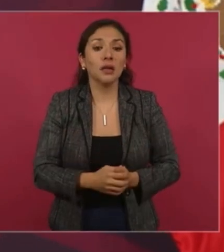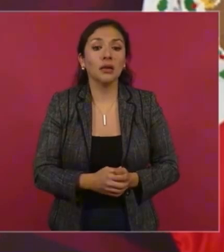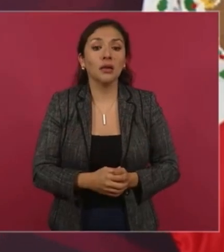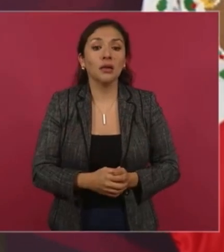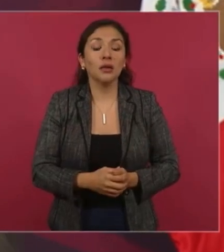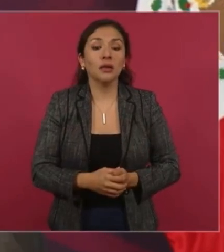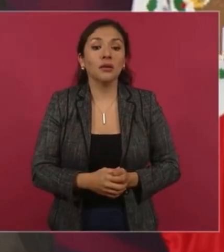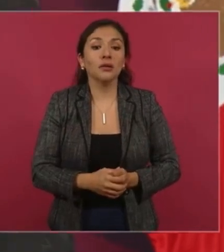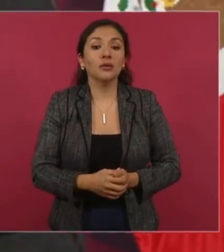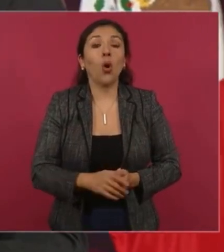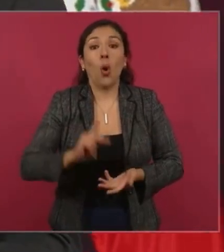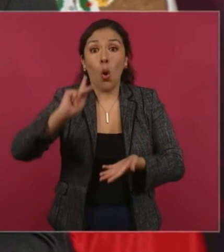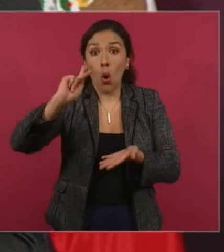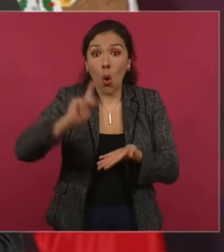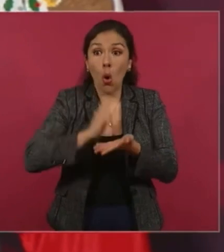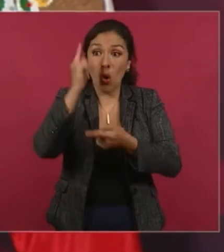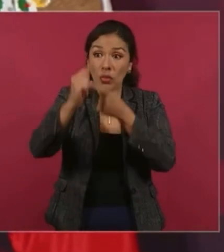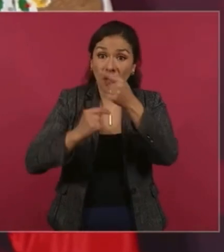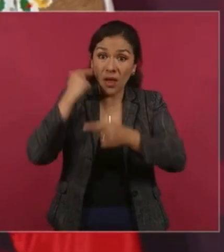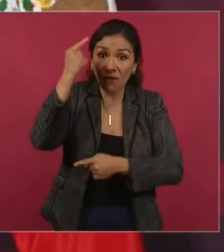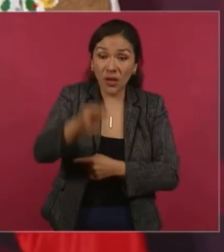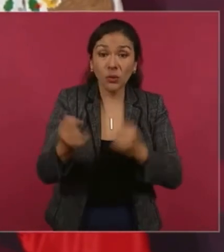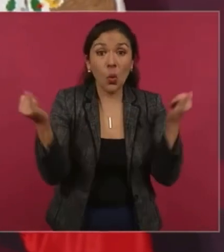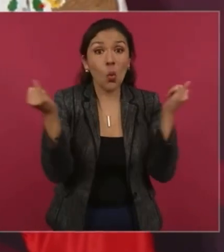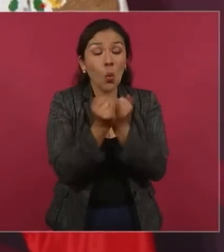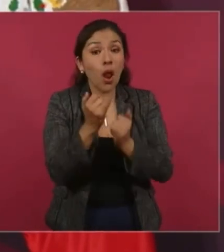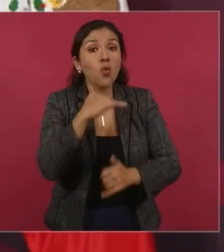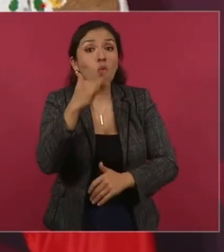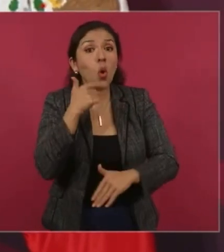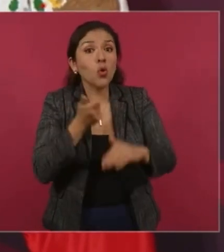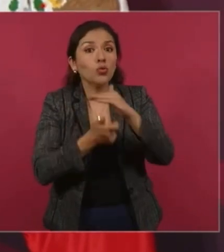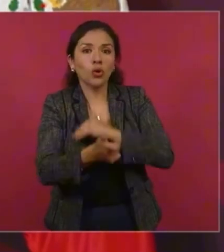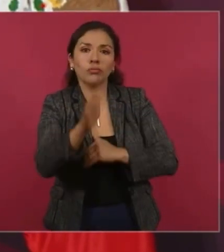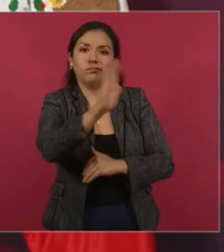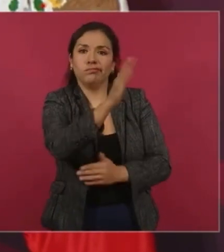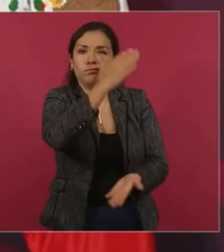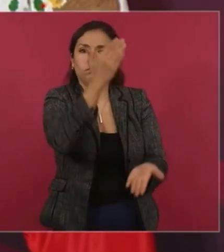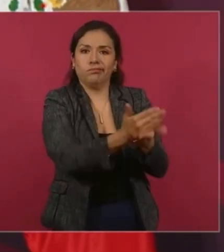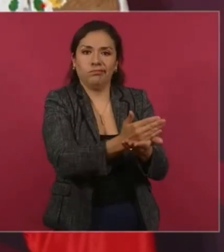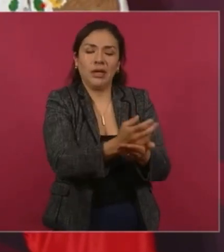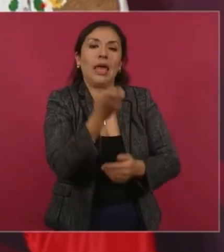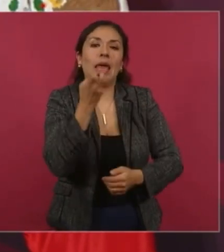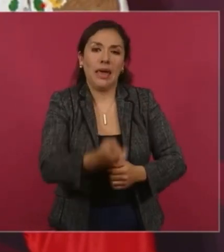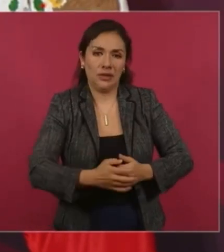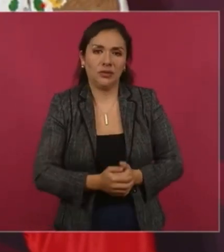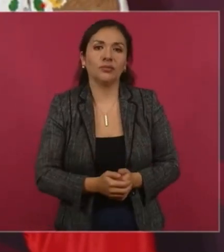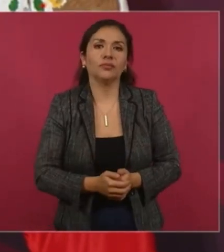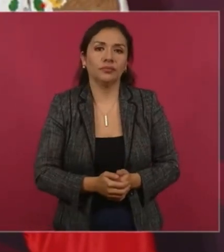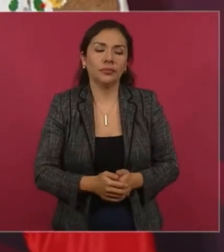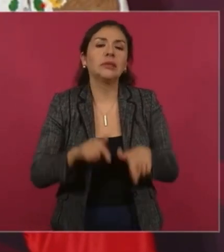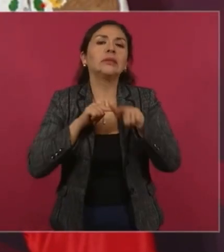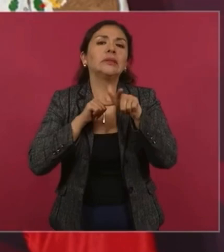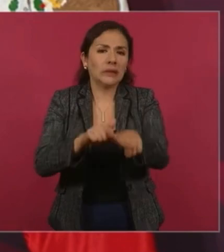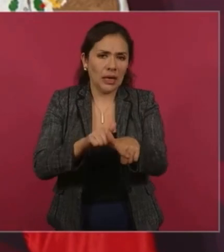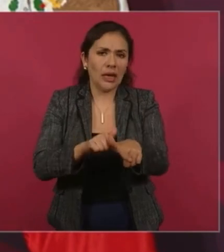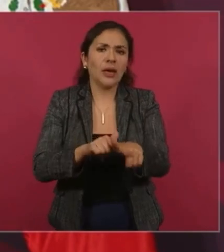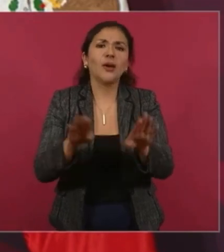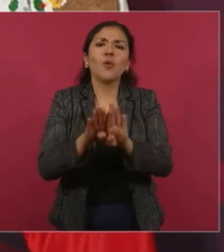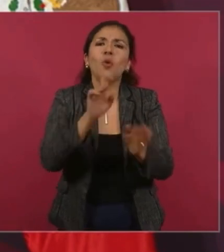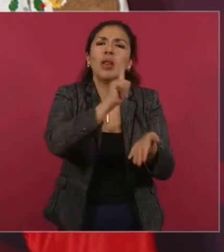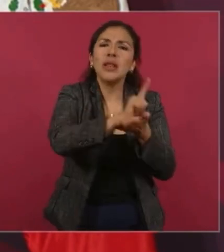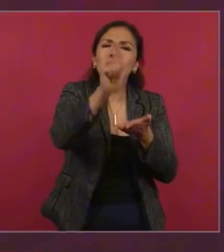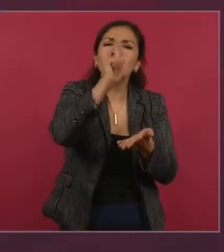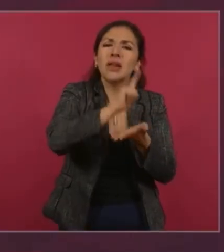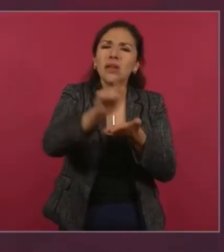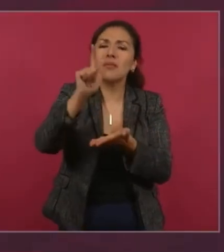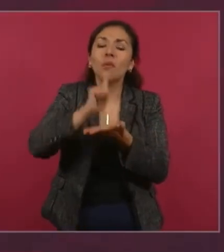vuelva la corrupción y seguir limpiando, porque